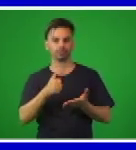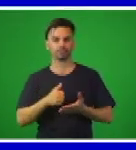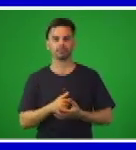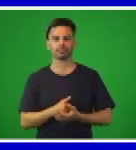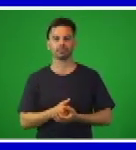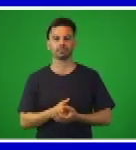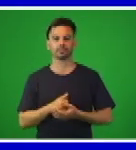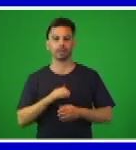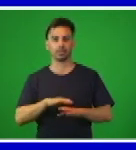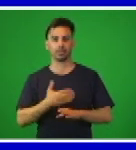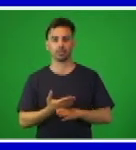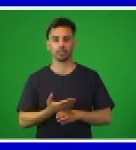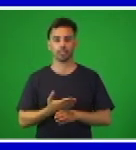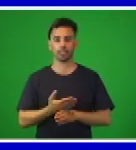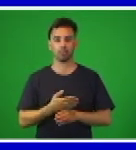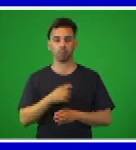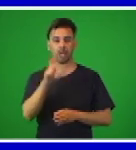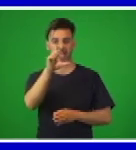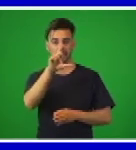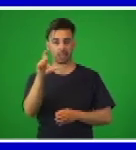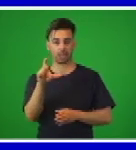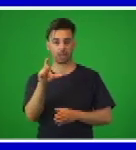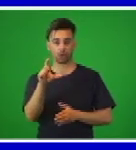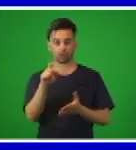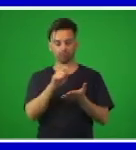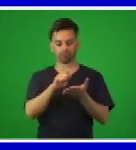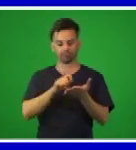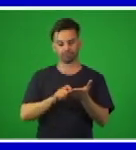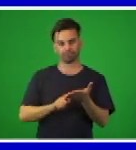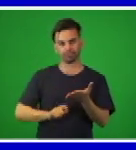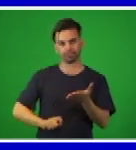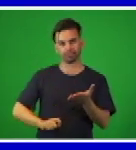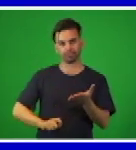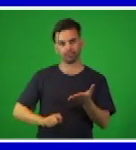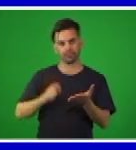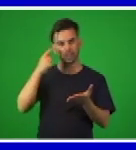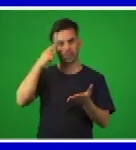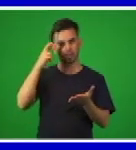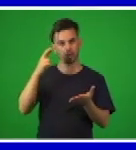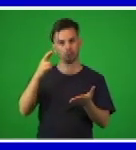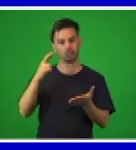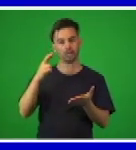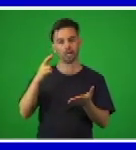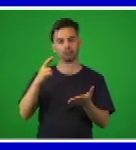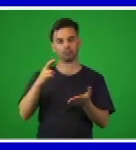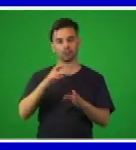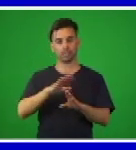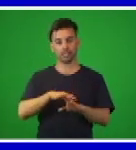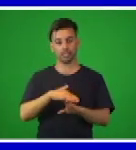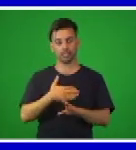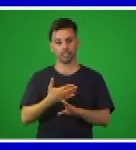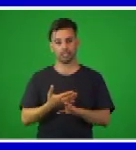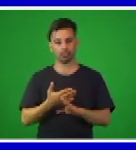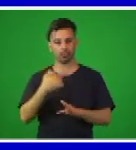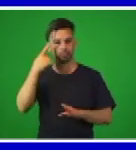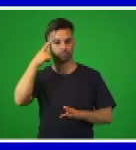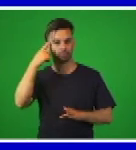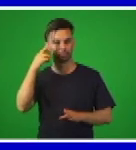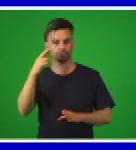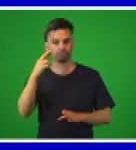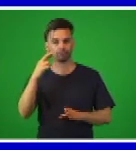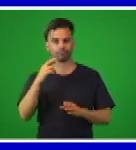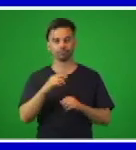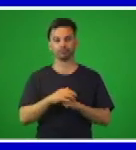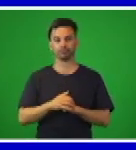adecuada. Una vez copiado el texto según lo memorizaron, pues procedemos entonces a revisarlo. Destapan el